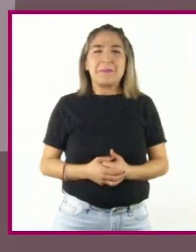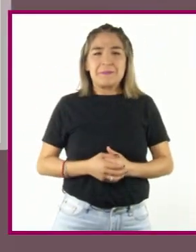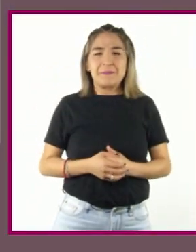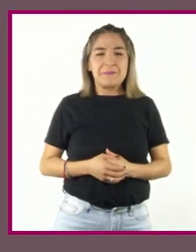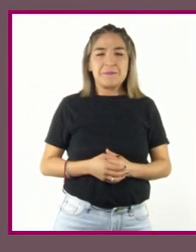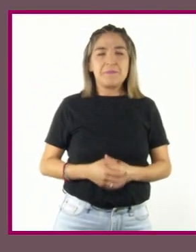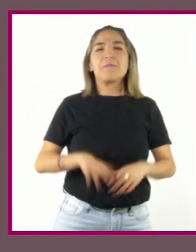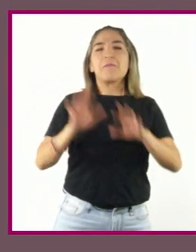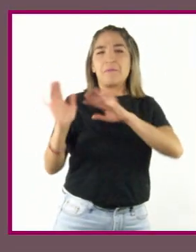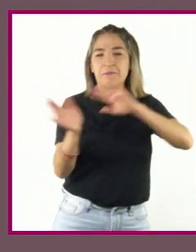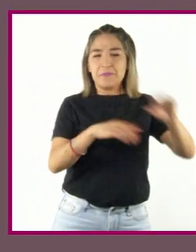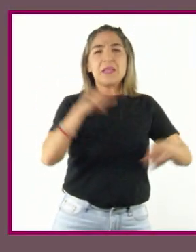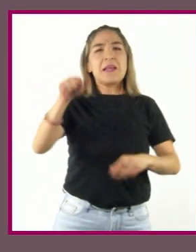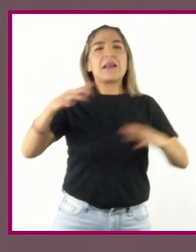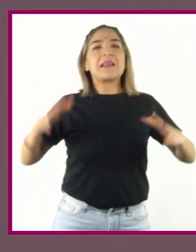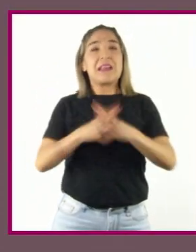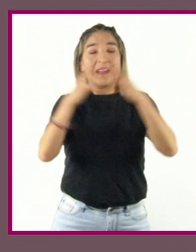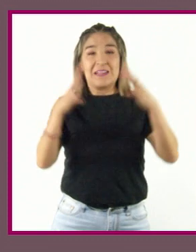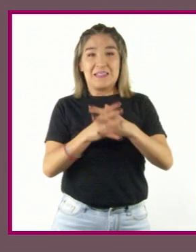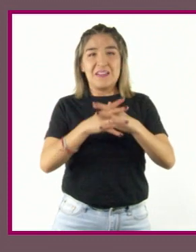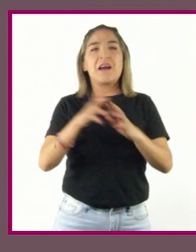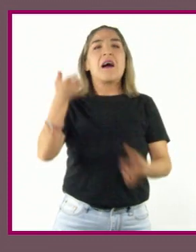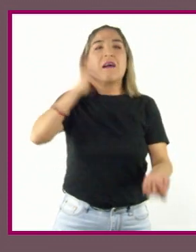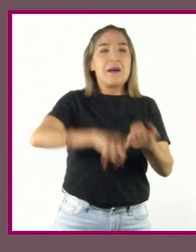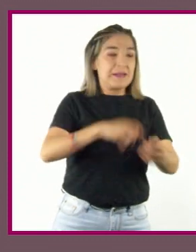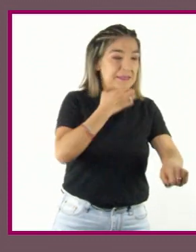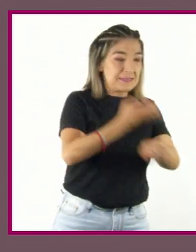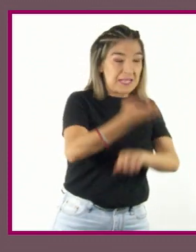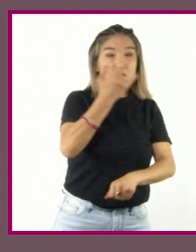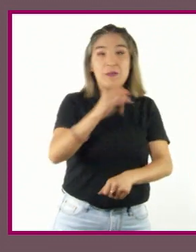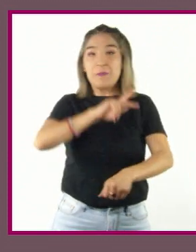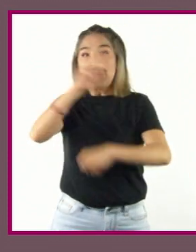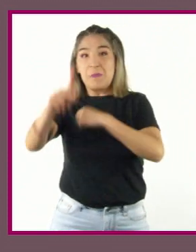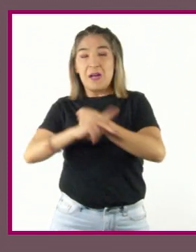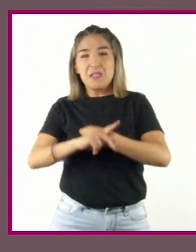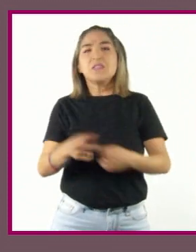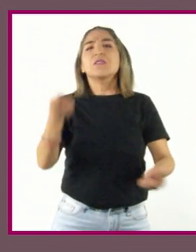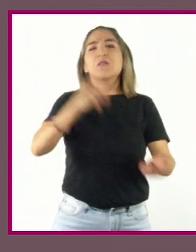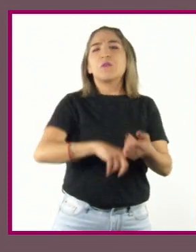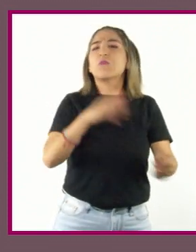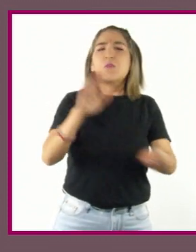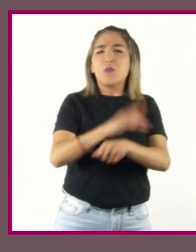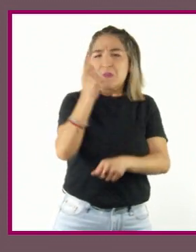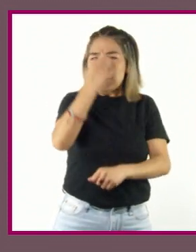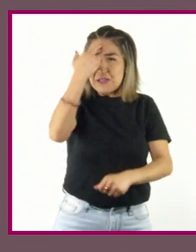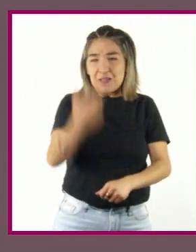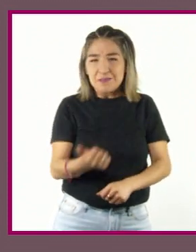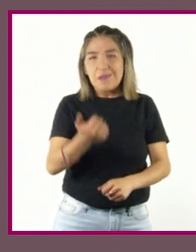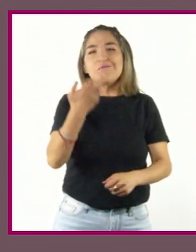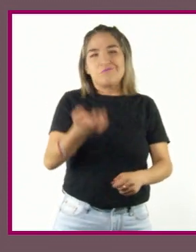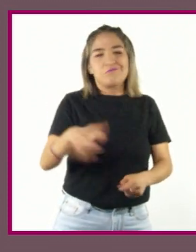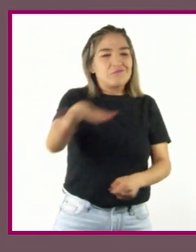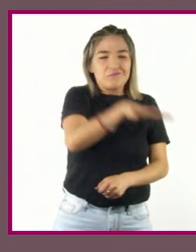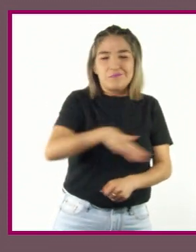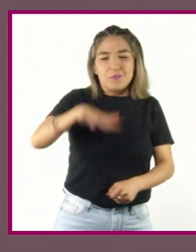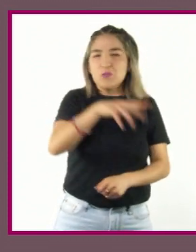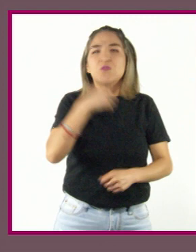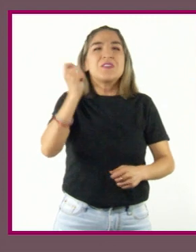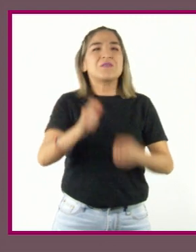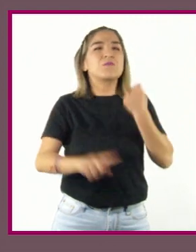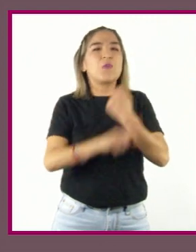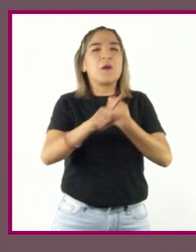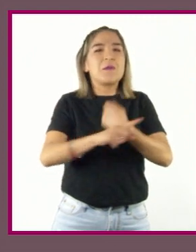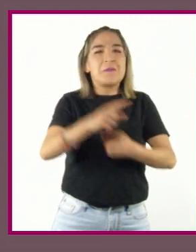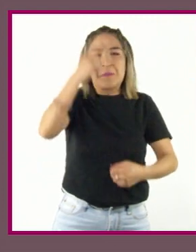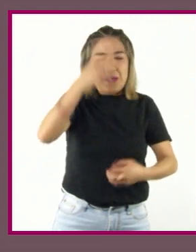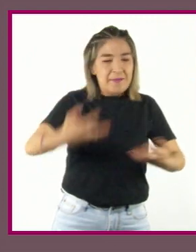lado, las guerras que se dan entre estados o países generalmente son motivadas por cuestiones que atañen a toda una población,